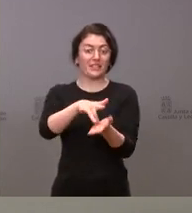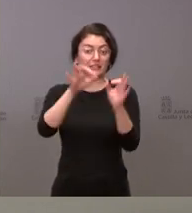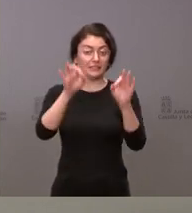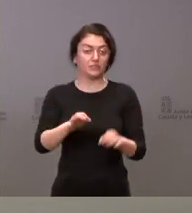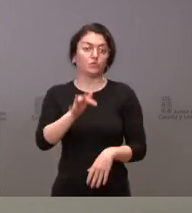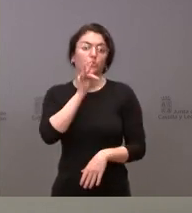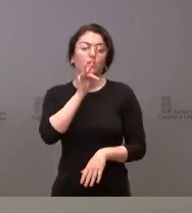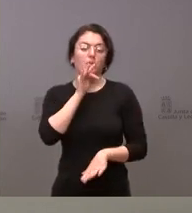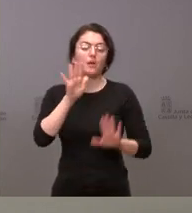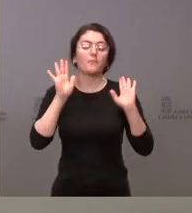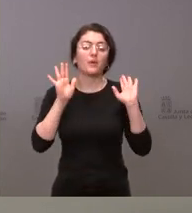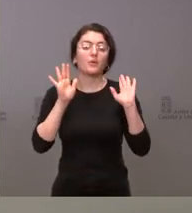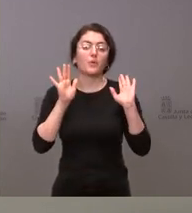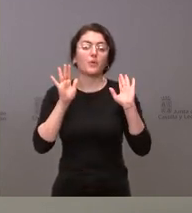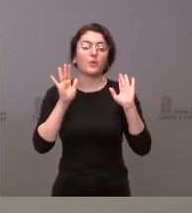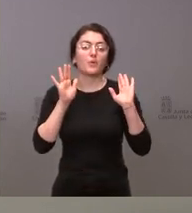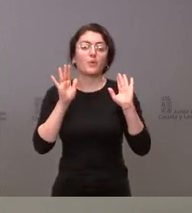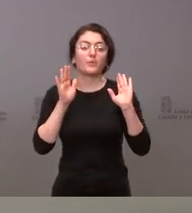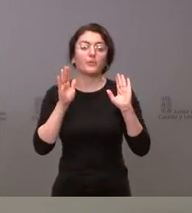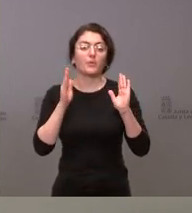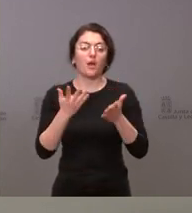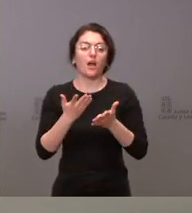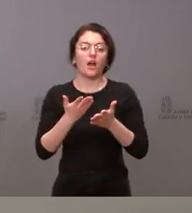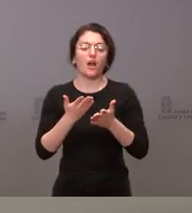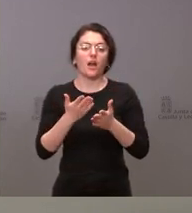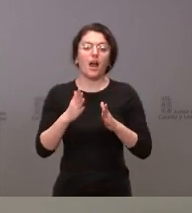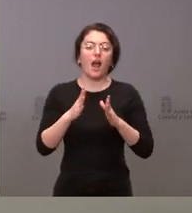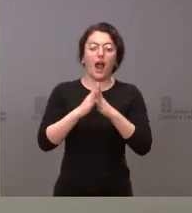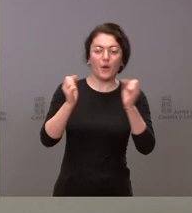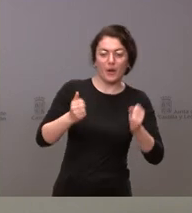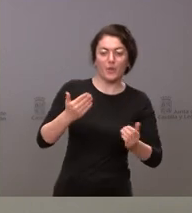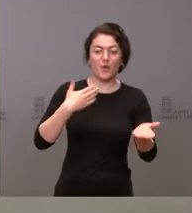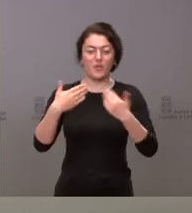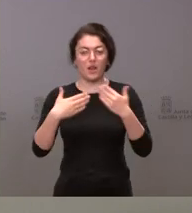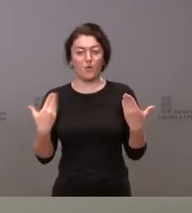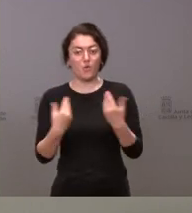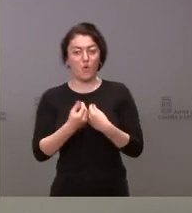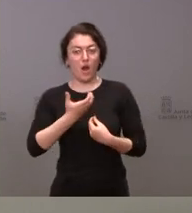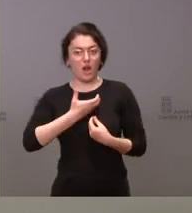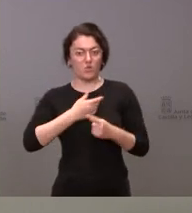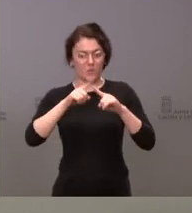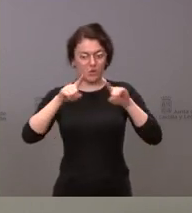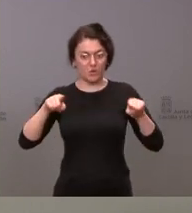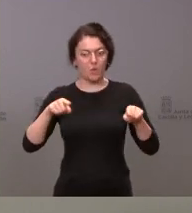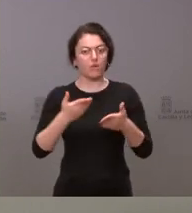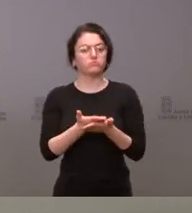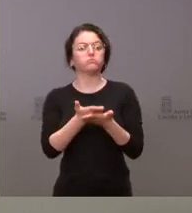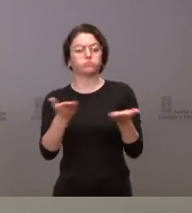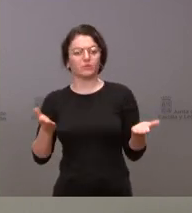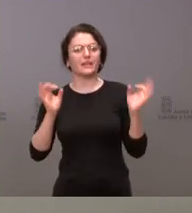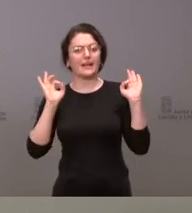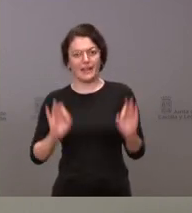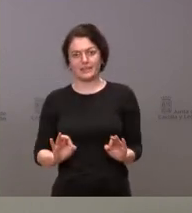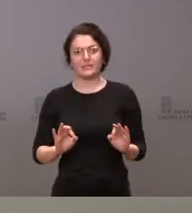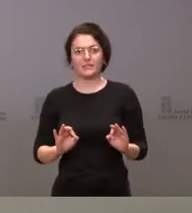debe quedar claro que la disposición de acuerdo y diálogo con el Ayuntamiento de Segovia sigue siendo permanente en este momento y de cara